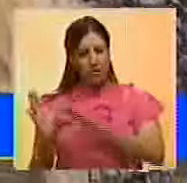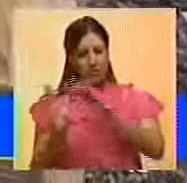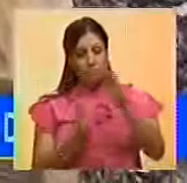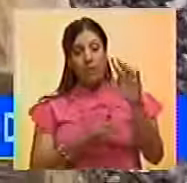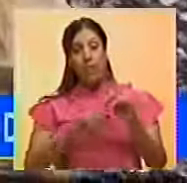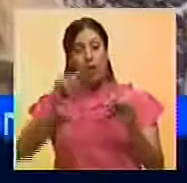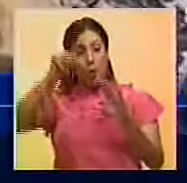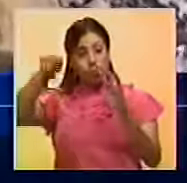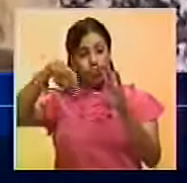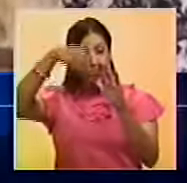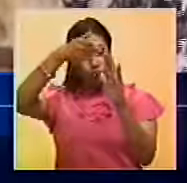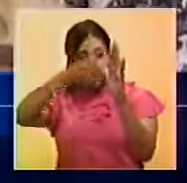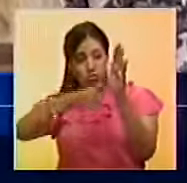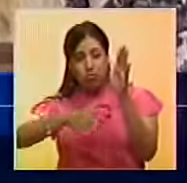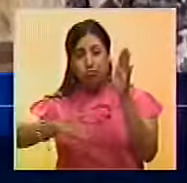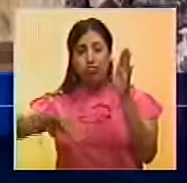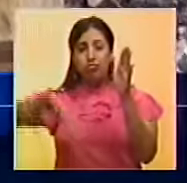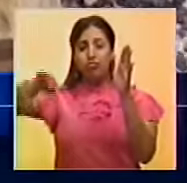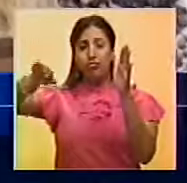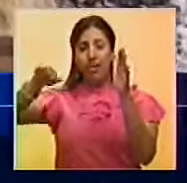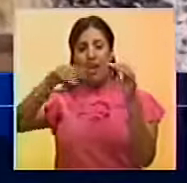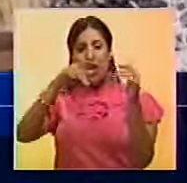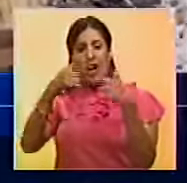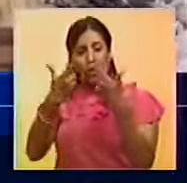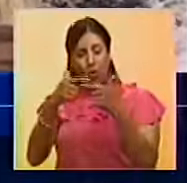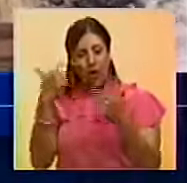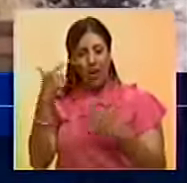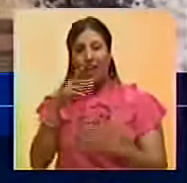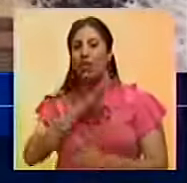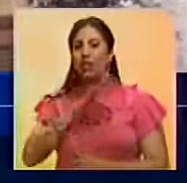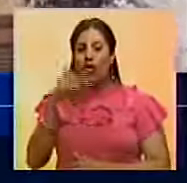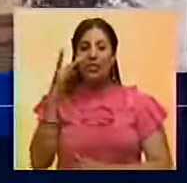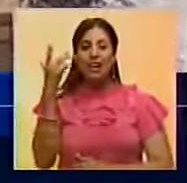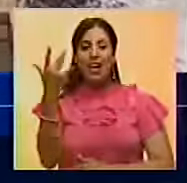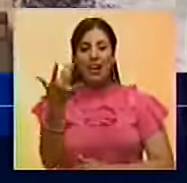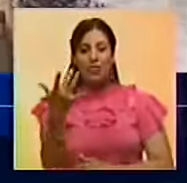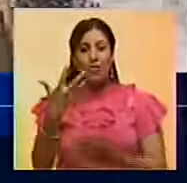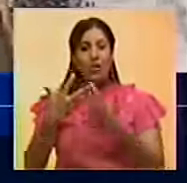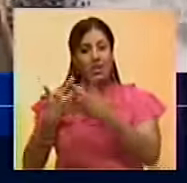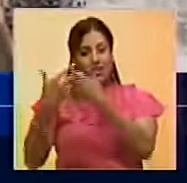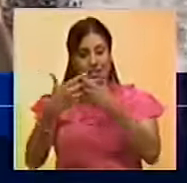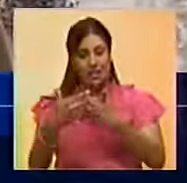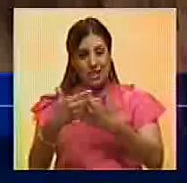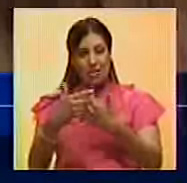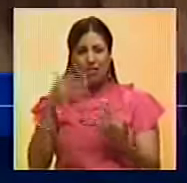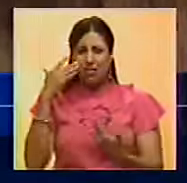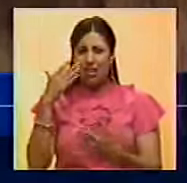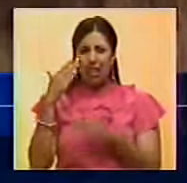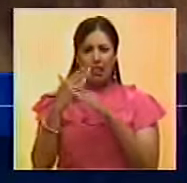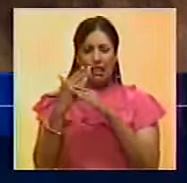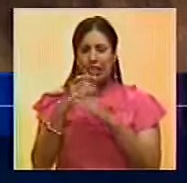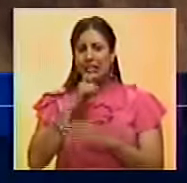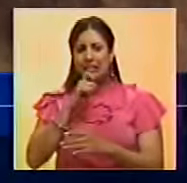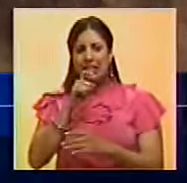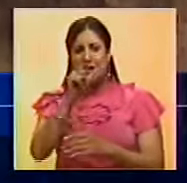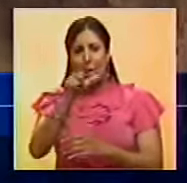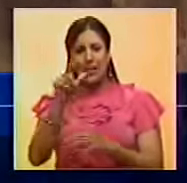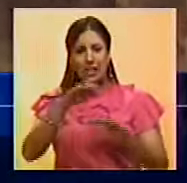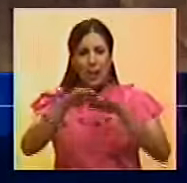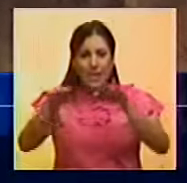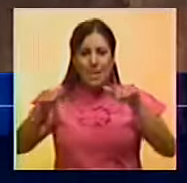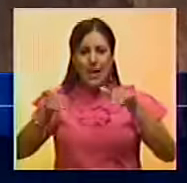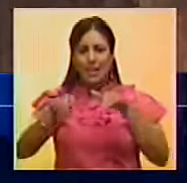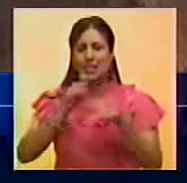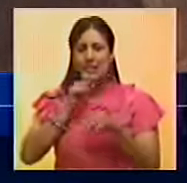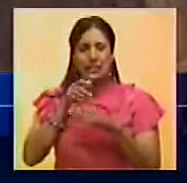Un agujero de grandes dimensiones se formó en un acantilado de California en los Estados Unidos, lo que ha impedido el acceso a la popular playa